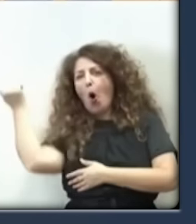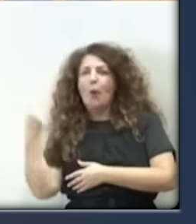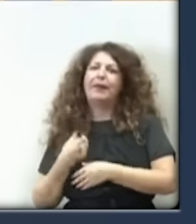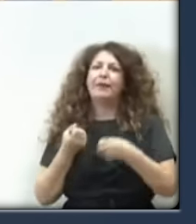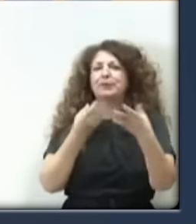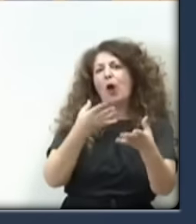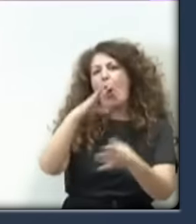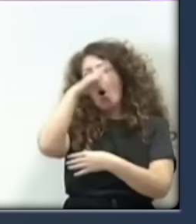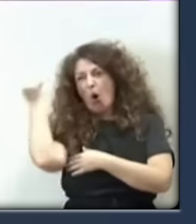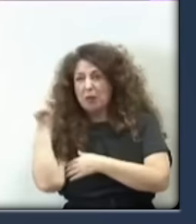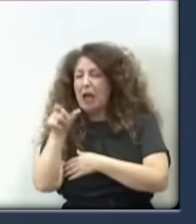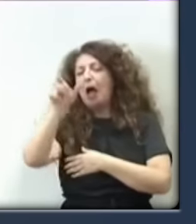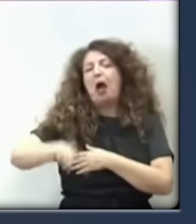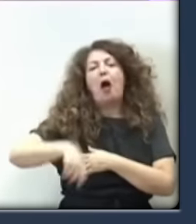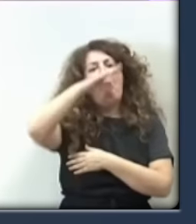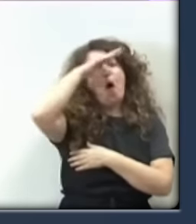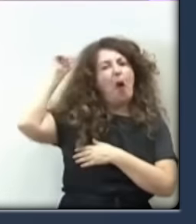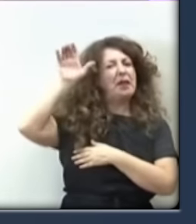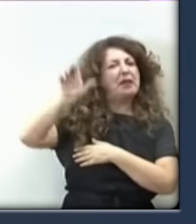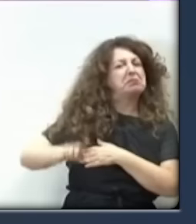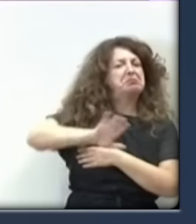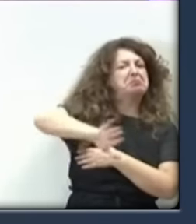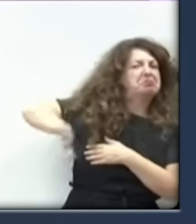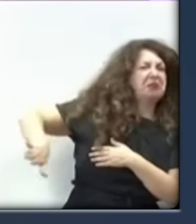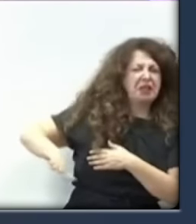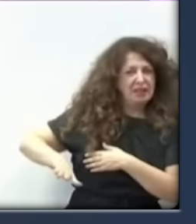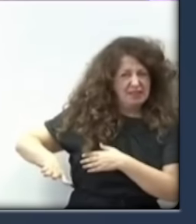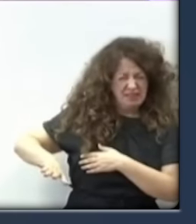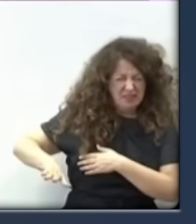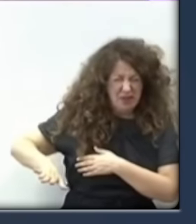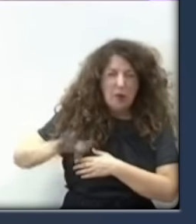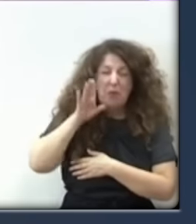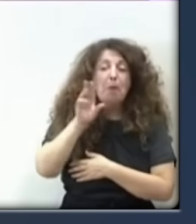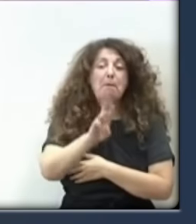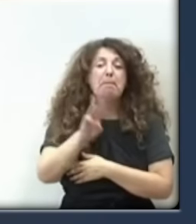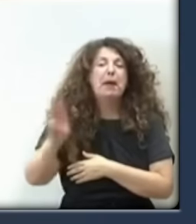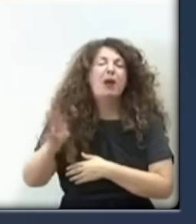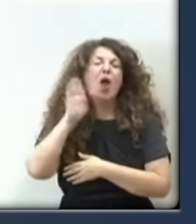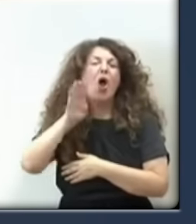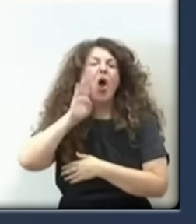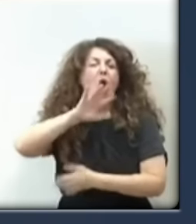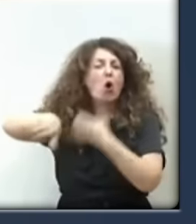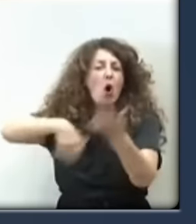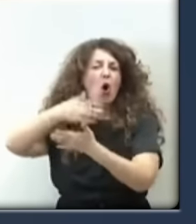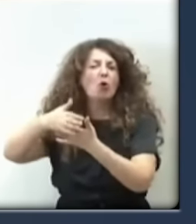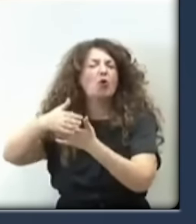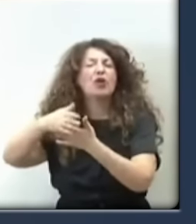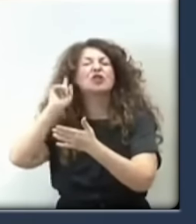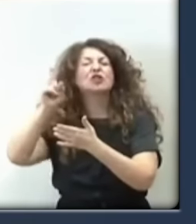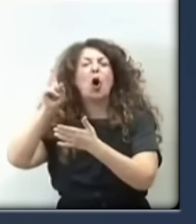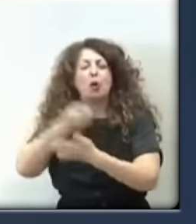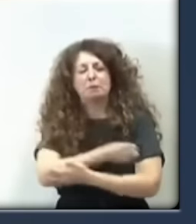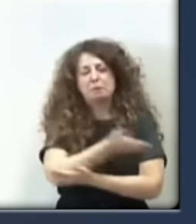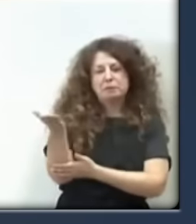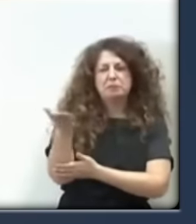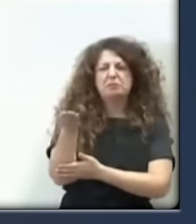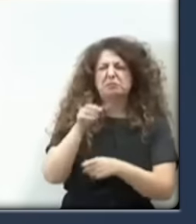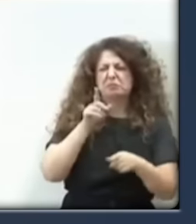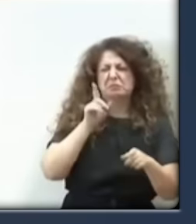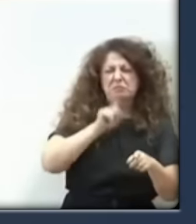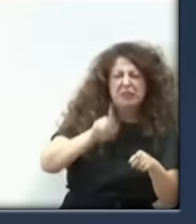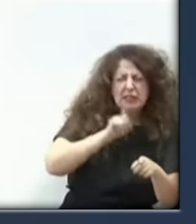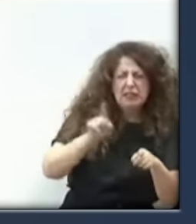ustedes no existe, porque para el Partido Popular la corrupción solo existe cuando se trata de difundir bulos, mentiras,